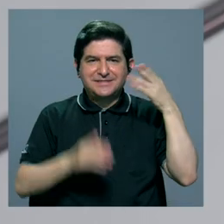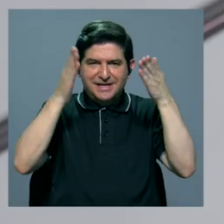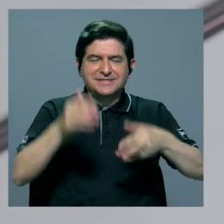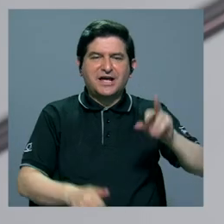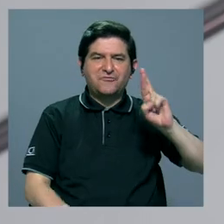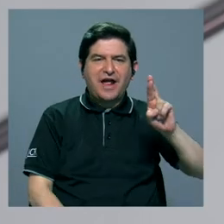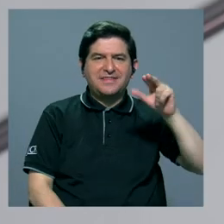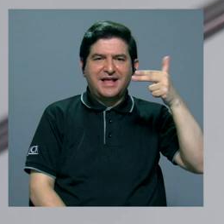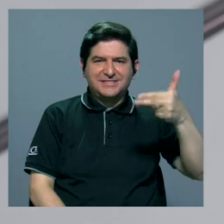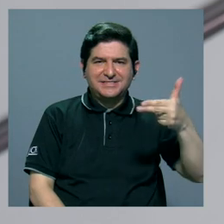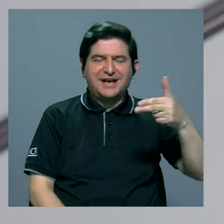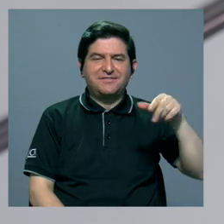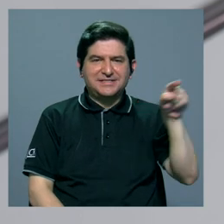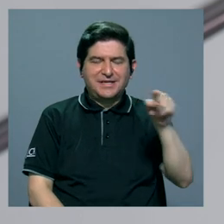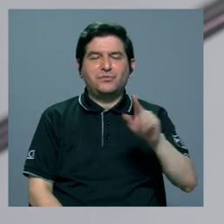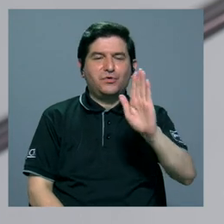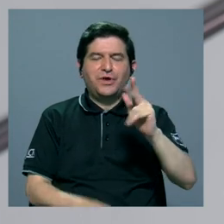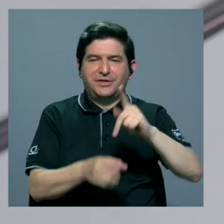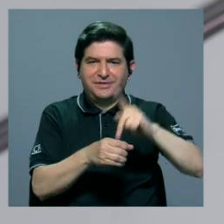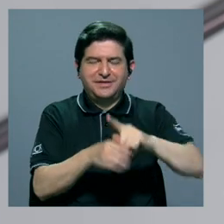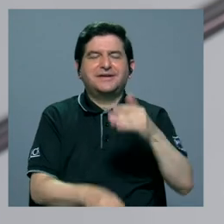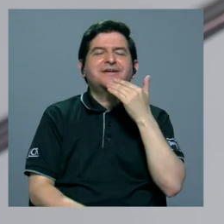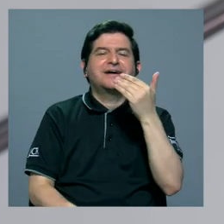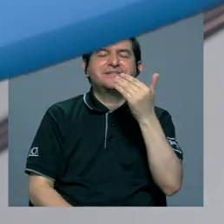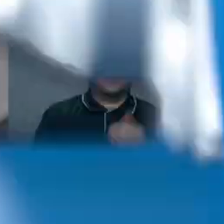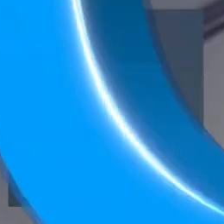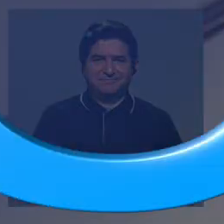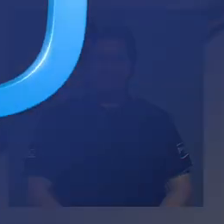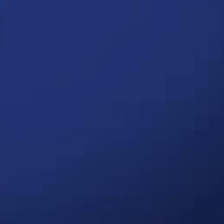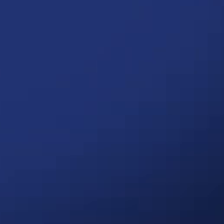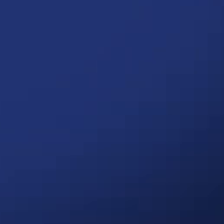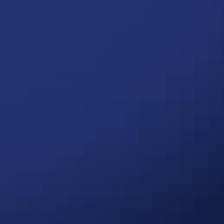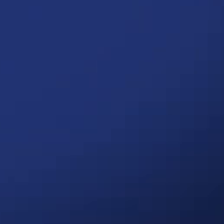Randall Chávez Zamora Por su participación Muchísimas gracias